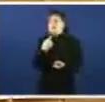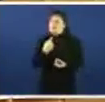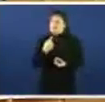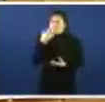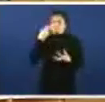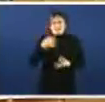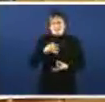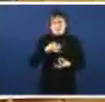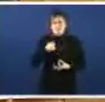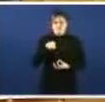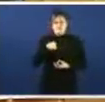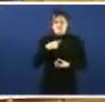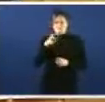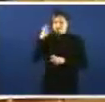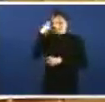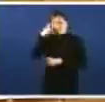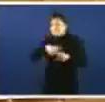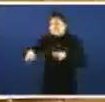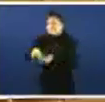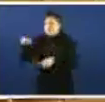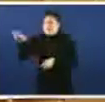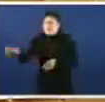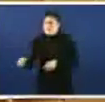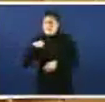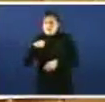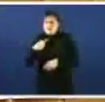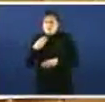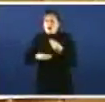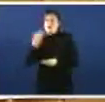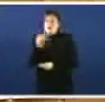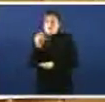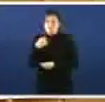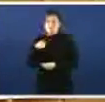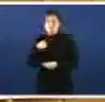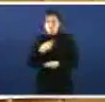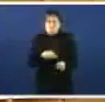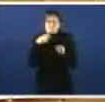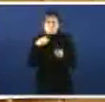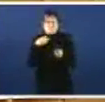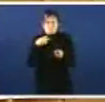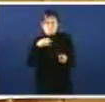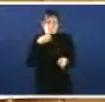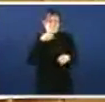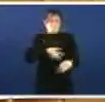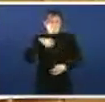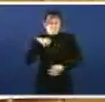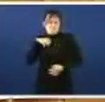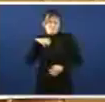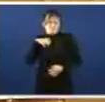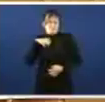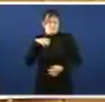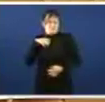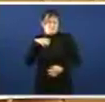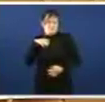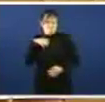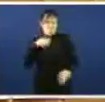ponho-me nese sitio no lugar deles e eu coño un funguiro e vou que mas me tego fendo-lle a cabeza e despois que me metan na